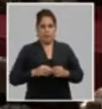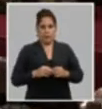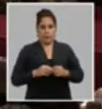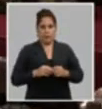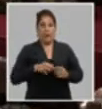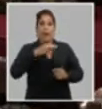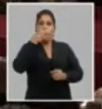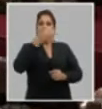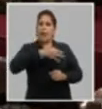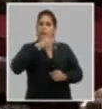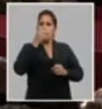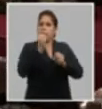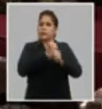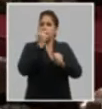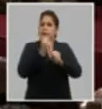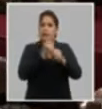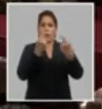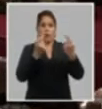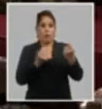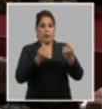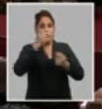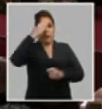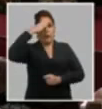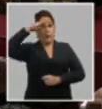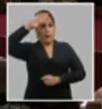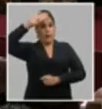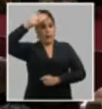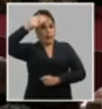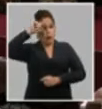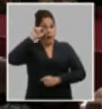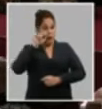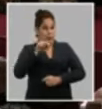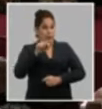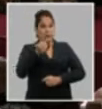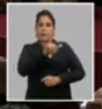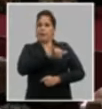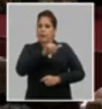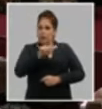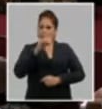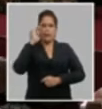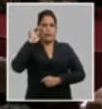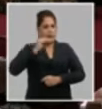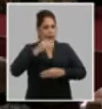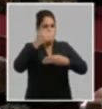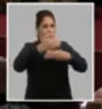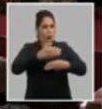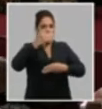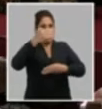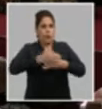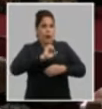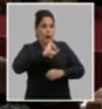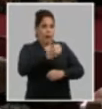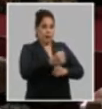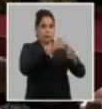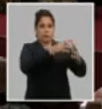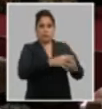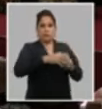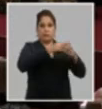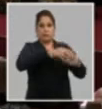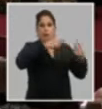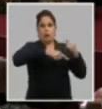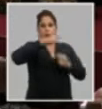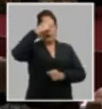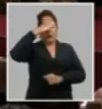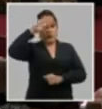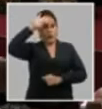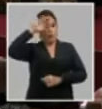Expone el desempeño de la economía nacional, la cual, a pesar de los obstáculos del recrudecido bloqueo económico,